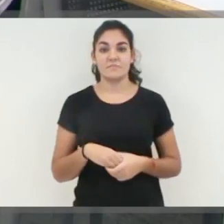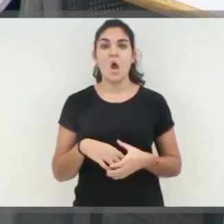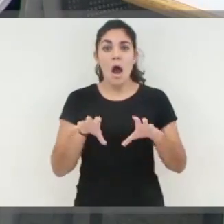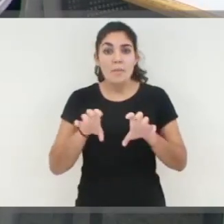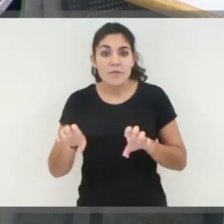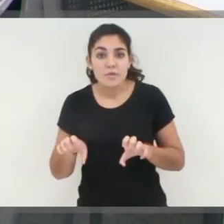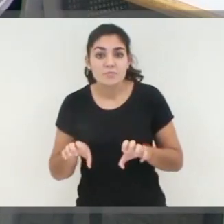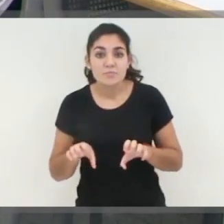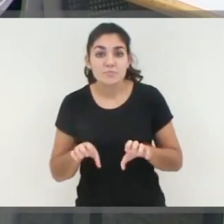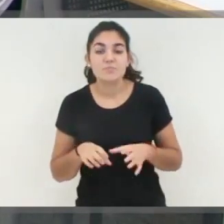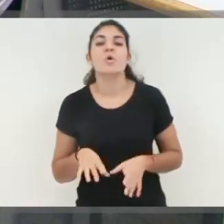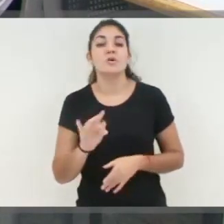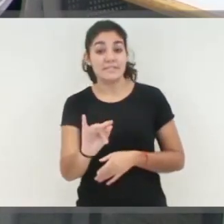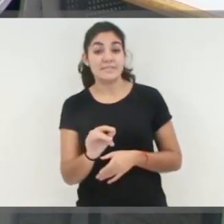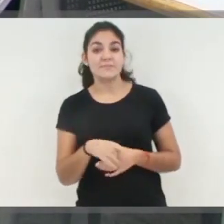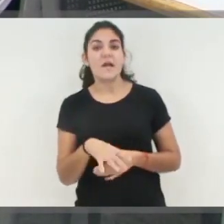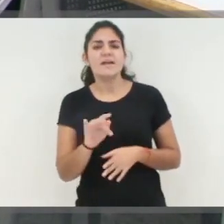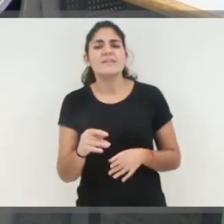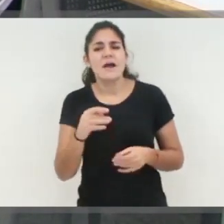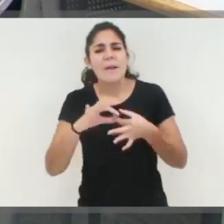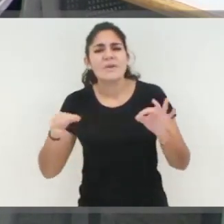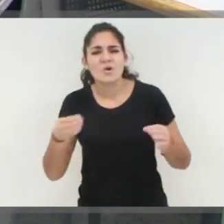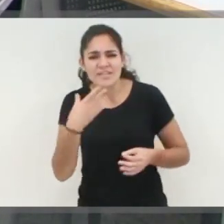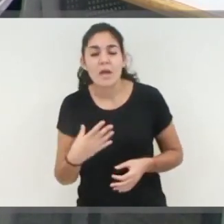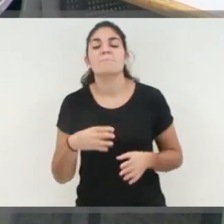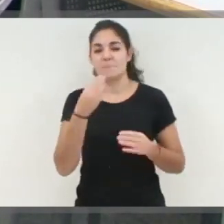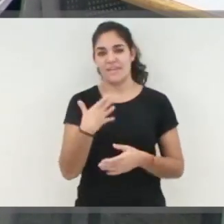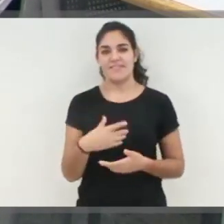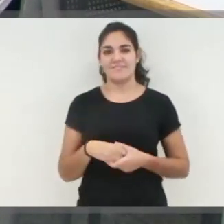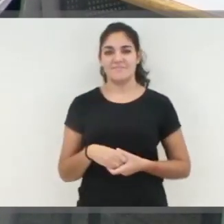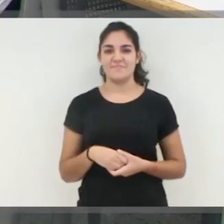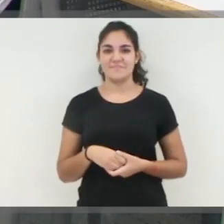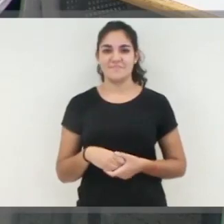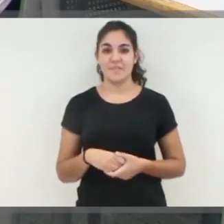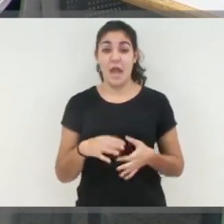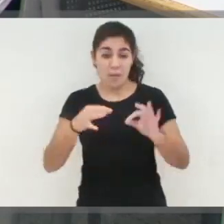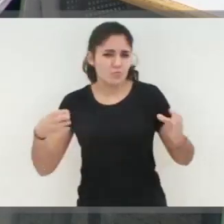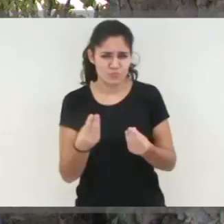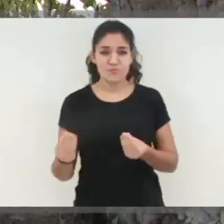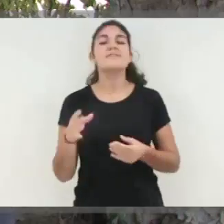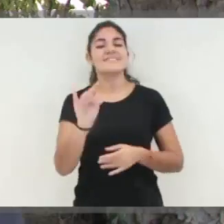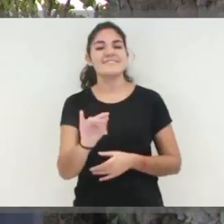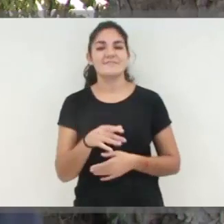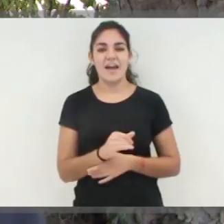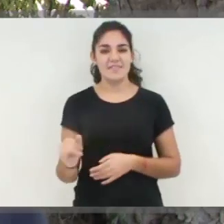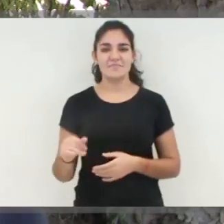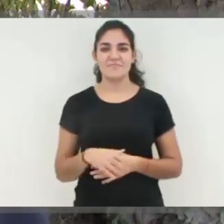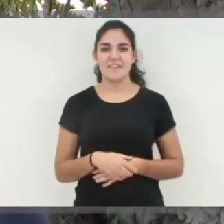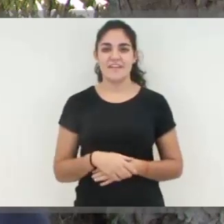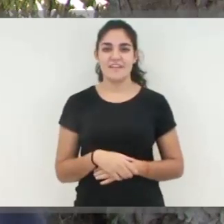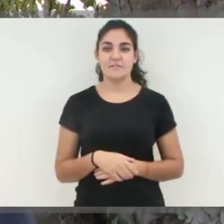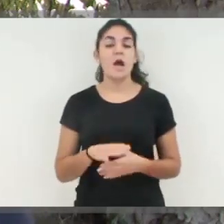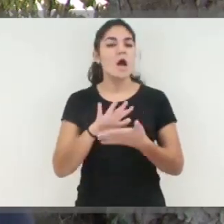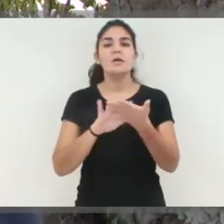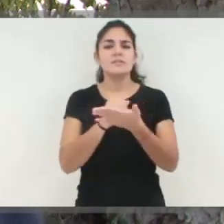mucho? ¿Sí? ¿Y con los amigos qué tal? Bien. ¿Bien? ¿Tienes muchos? Sí. Me parece muy bien la asignatura de